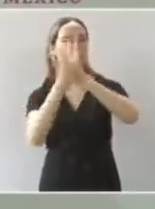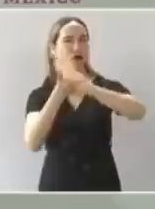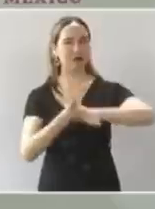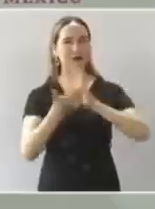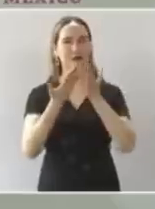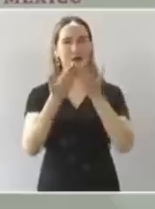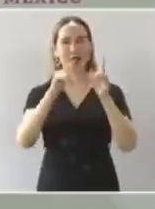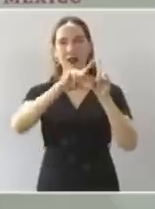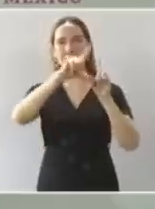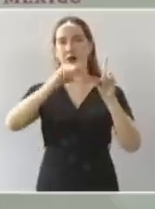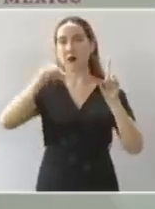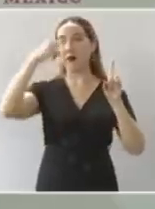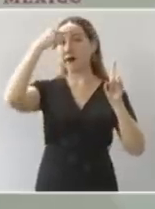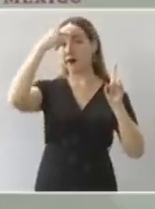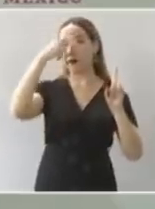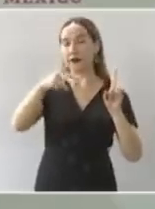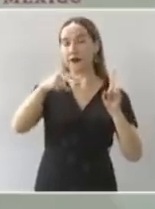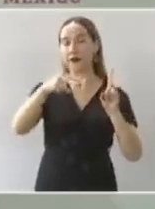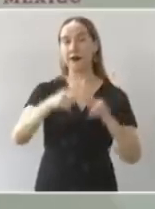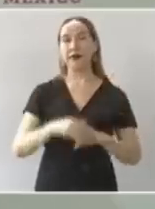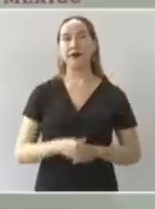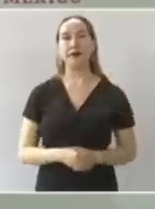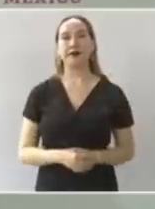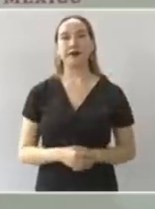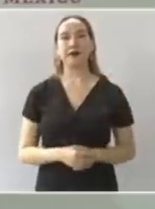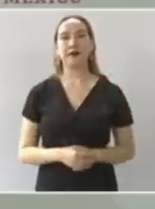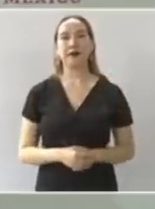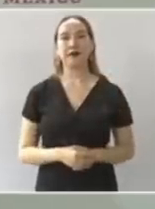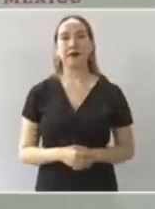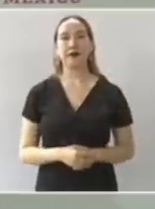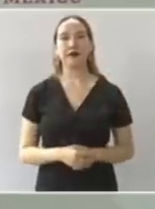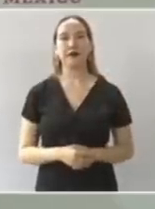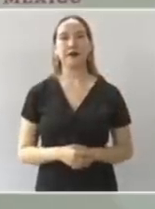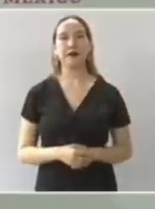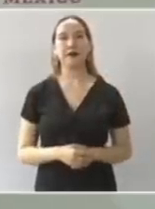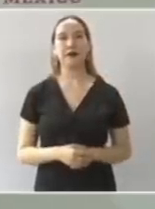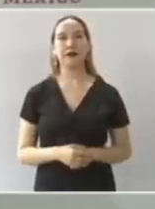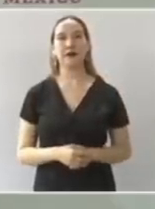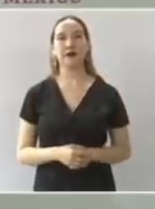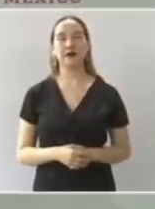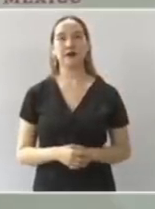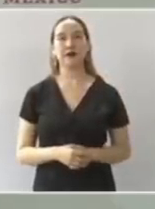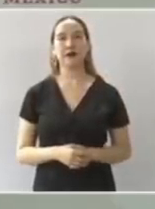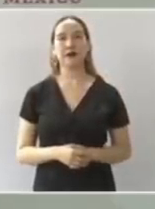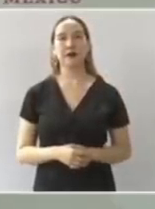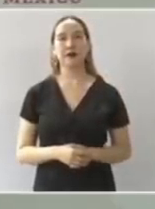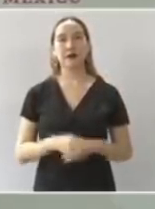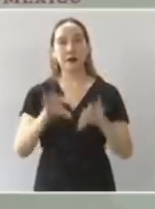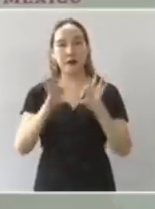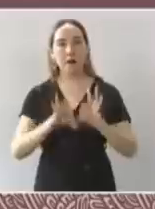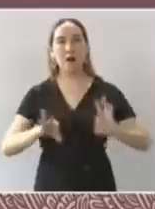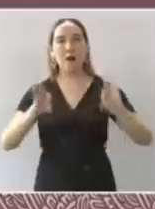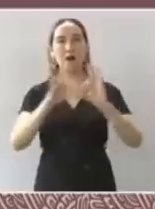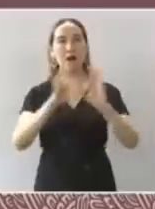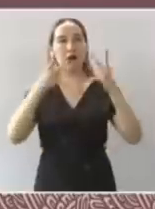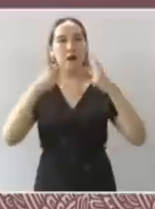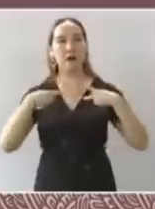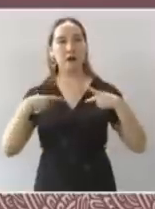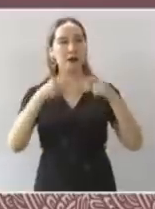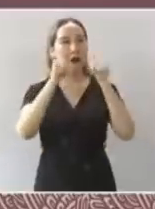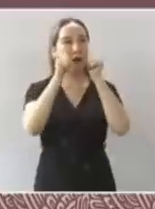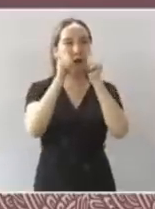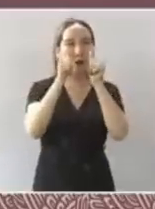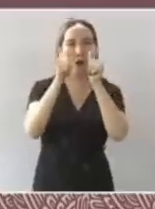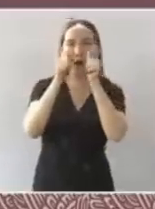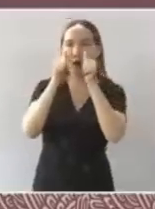este plan para que el pueblo fuese tomado en cuenta, porque